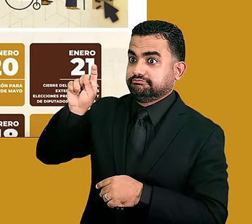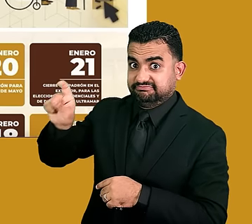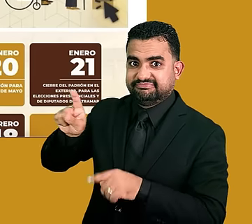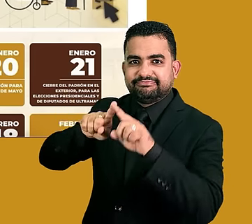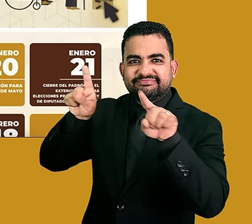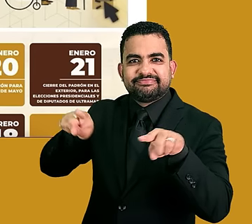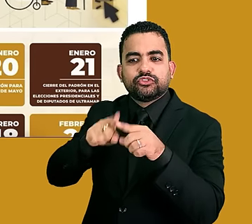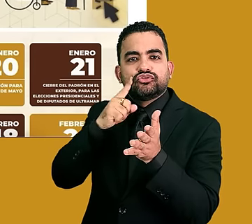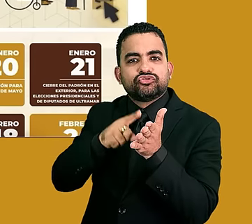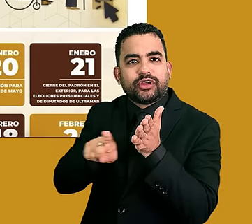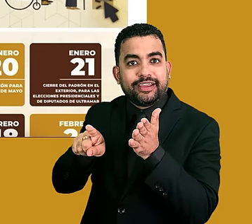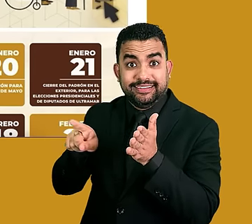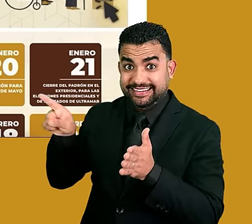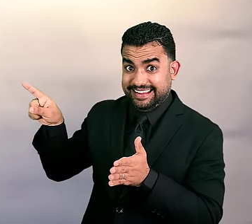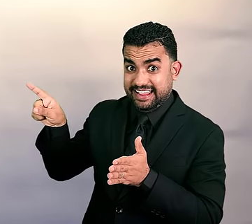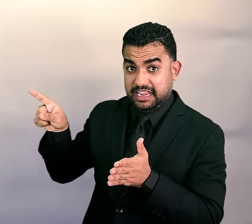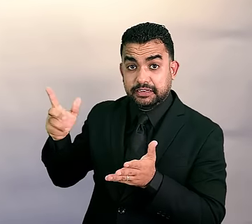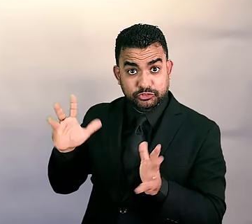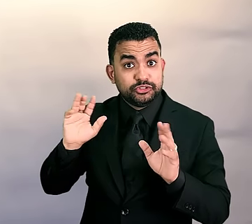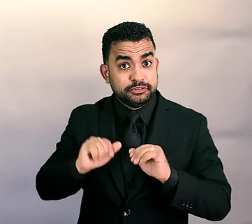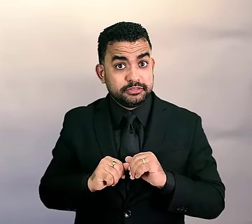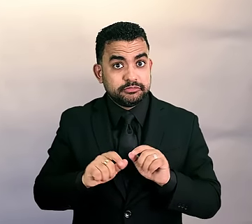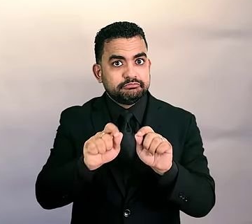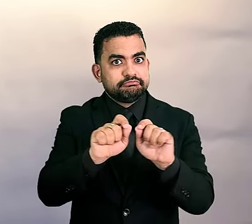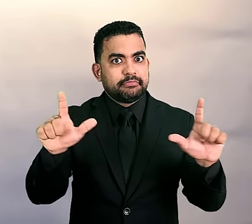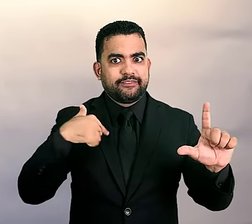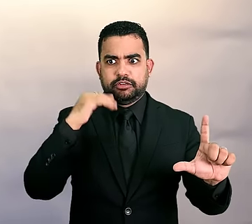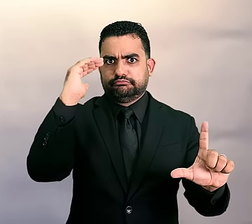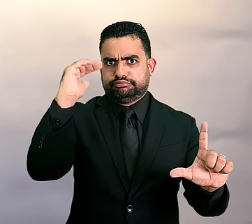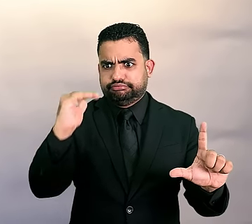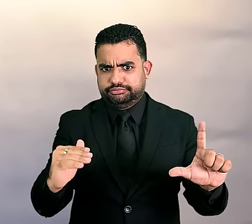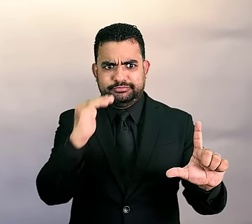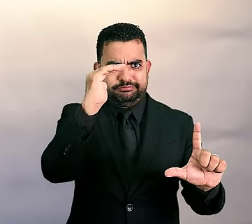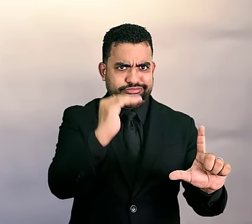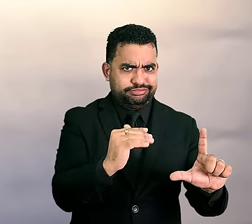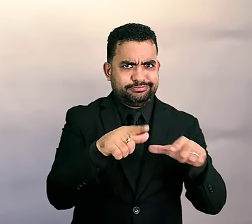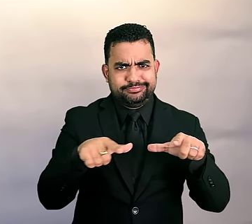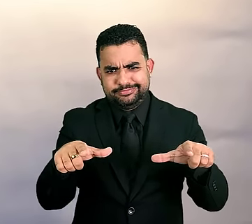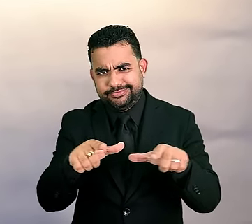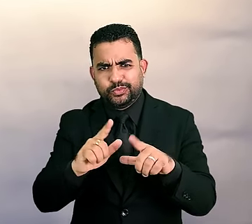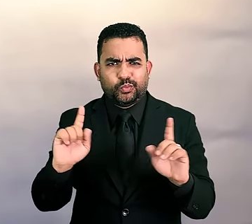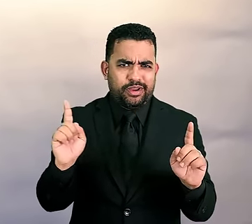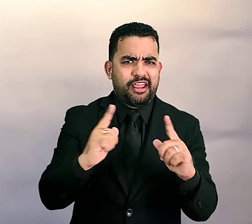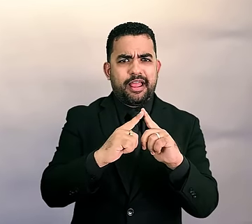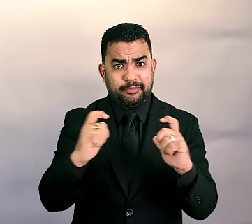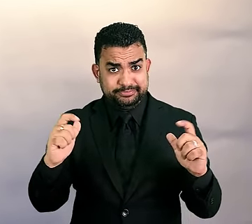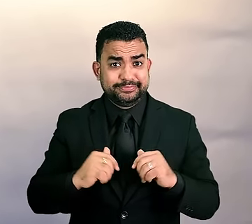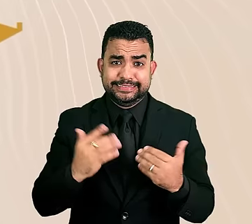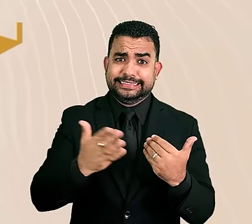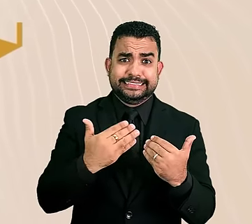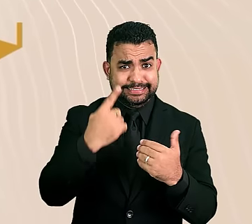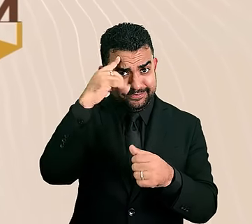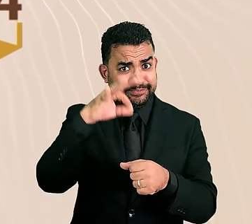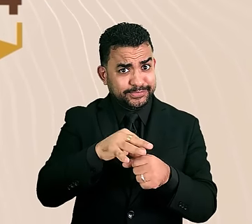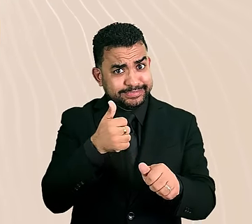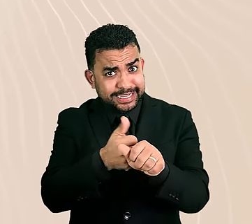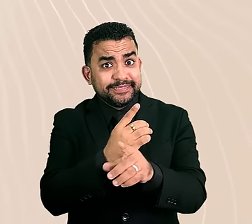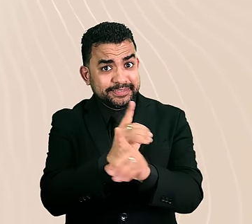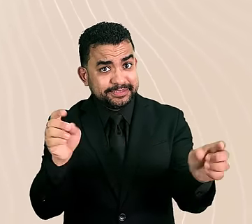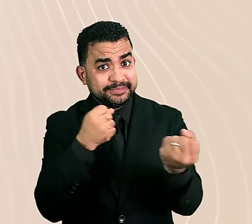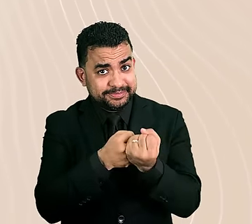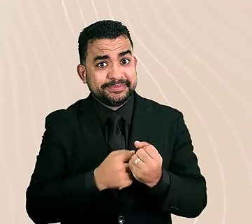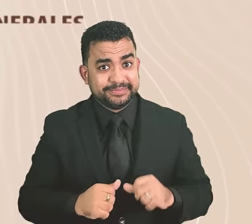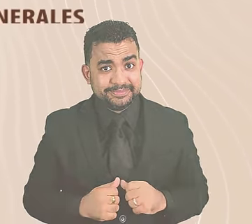darle clic donde dice verificar recinto. En pantalla aparecen todas las informaciones. Es fácil y sencillo. Vota por ti